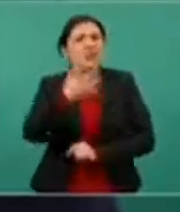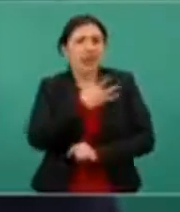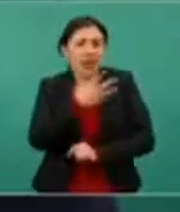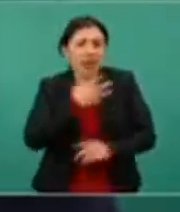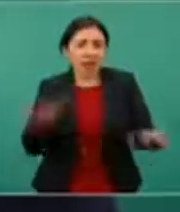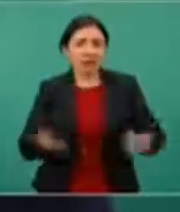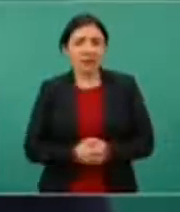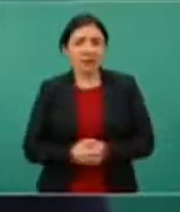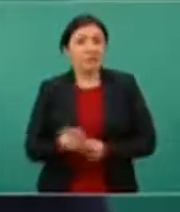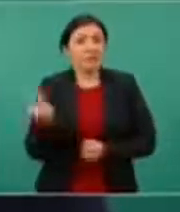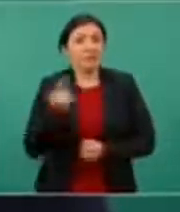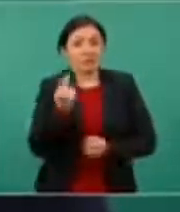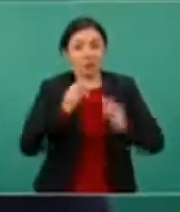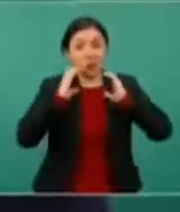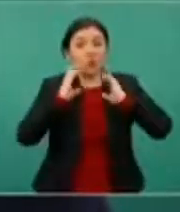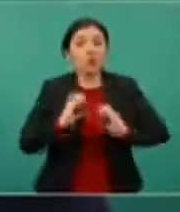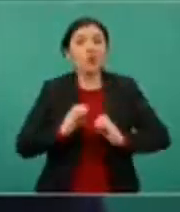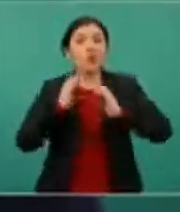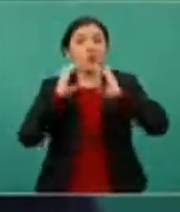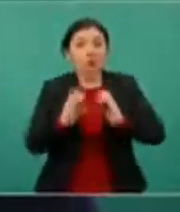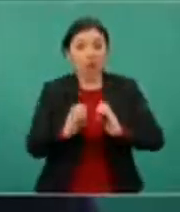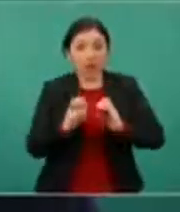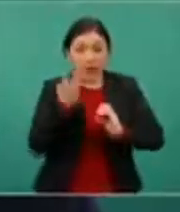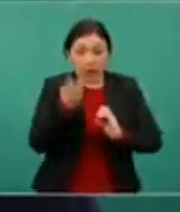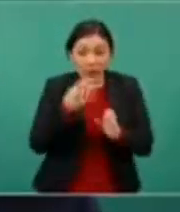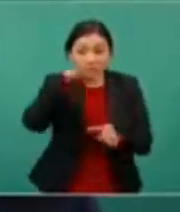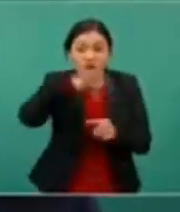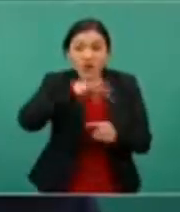Vamos a cuidar nosotros el proceso.